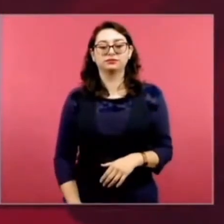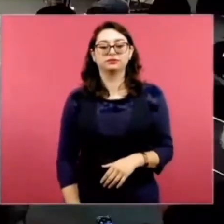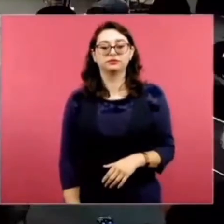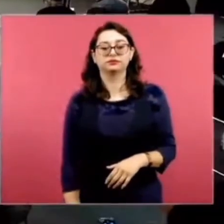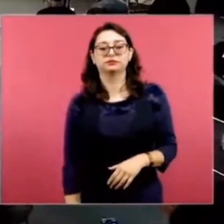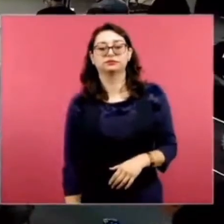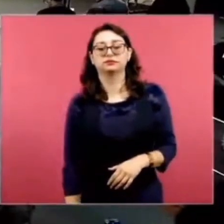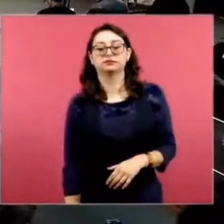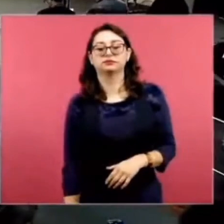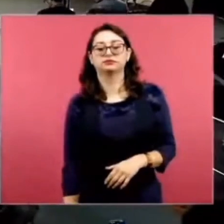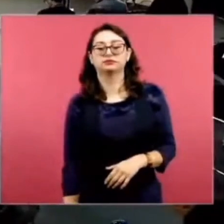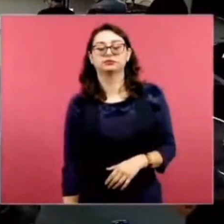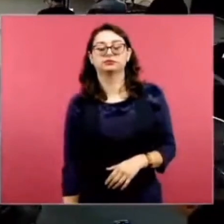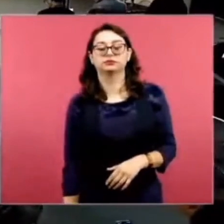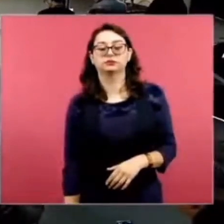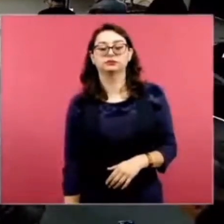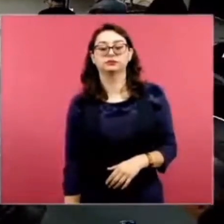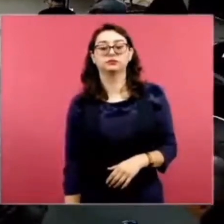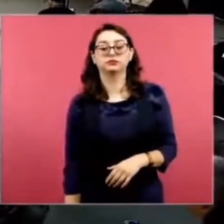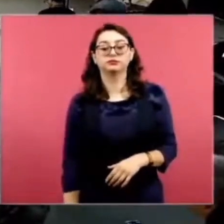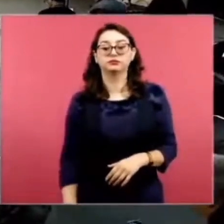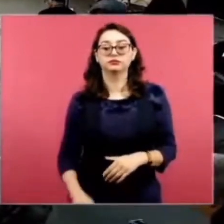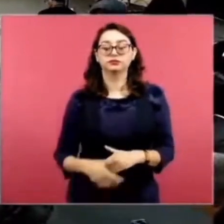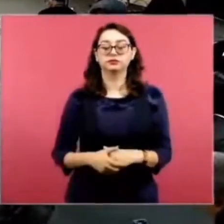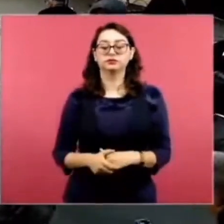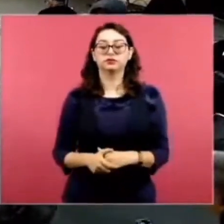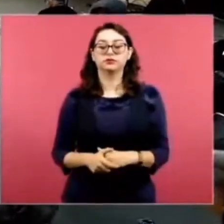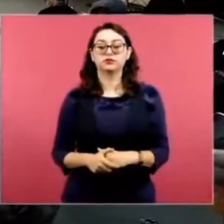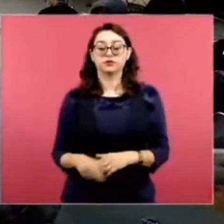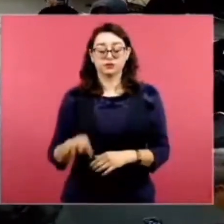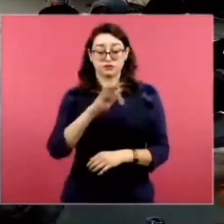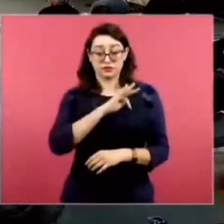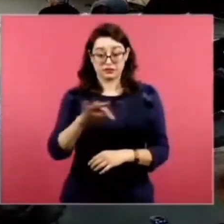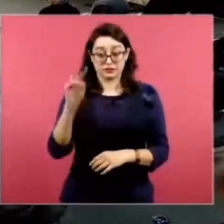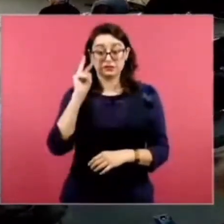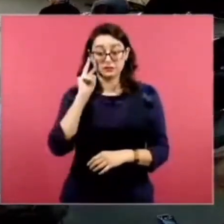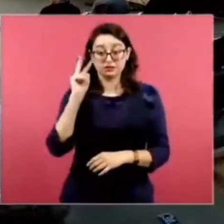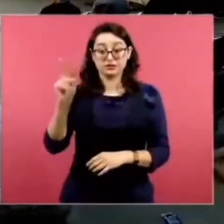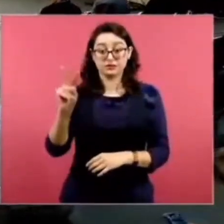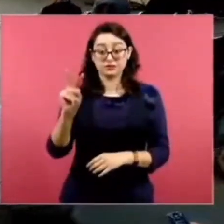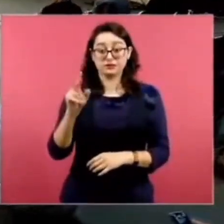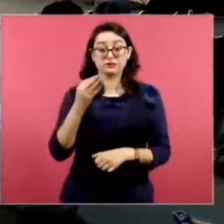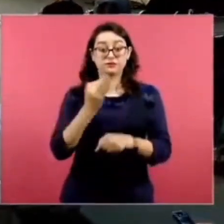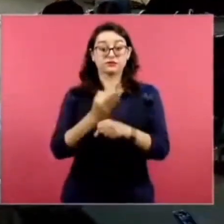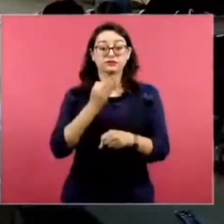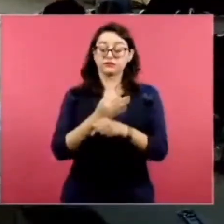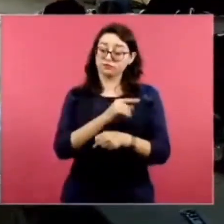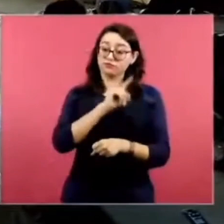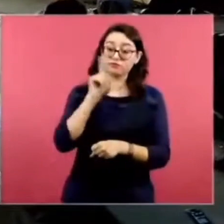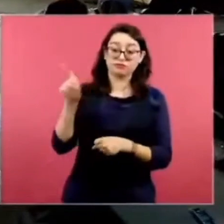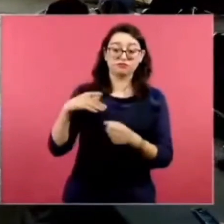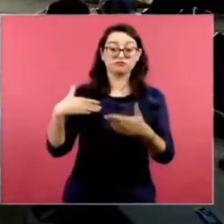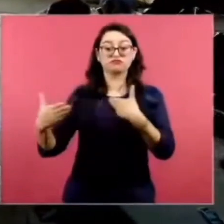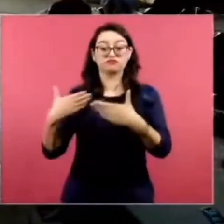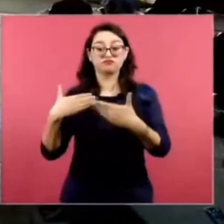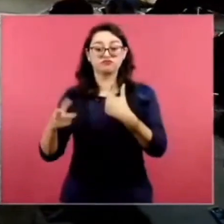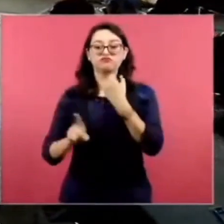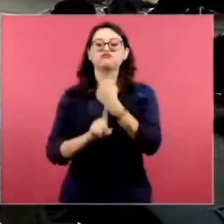puedas poner una imagen del canal de Panamá